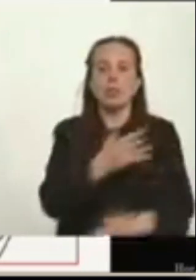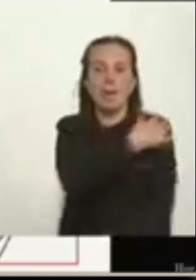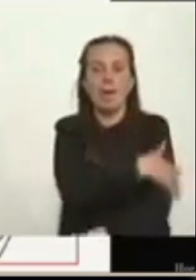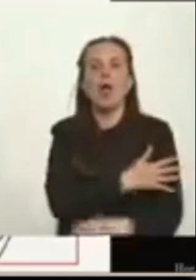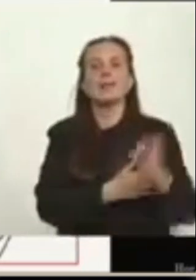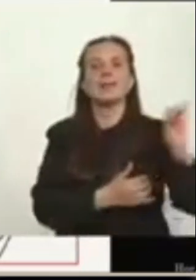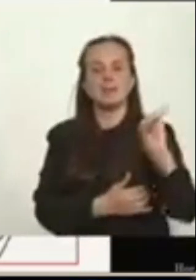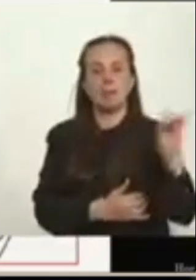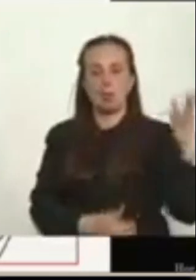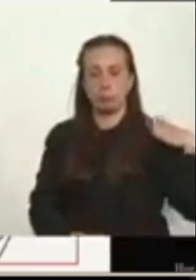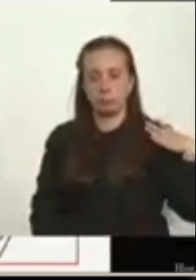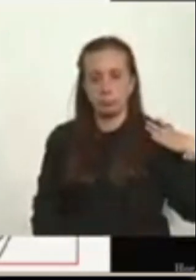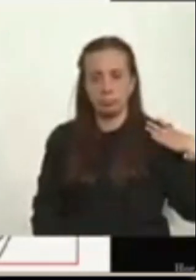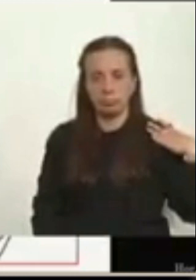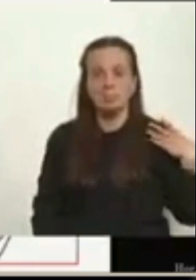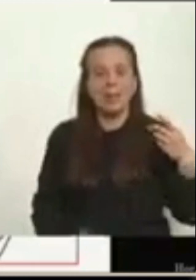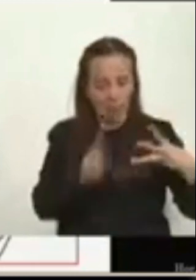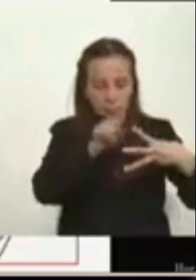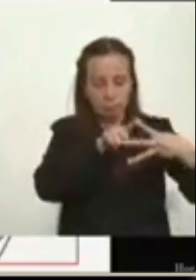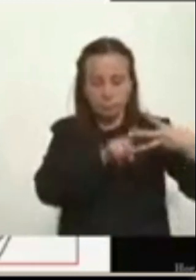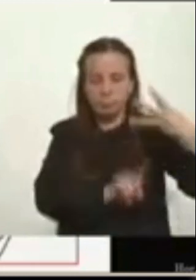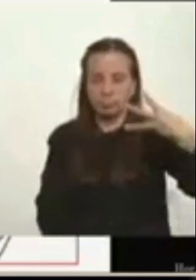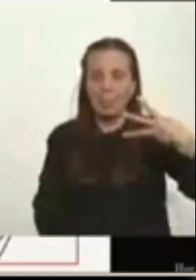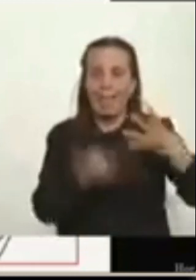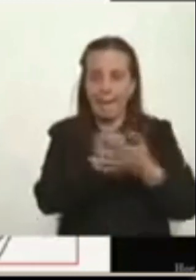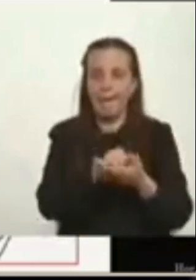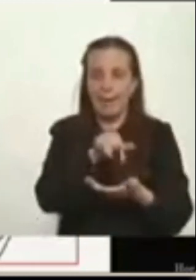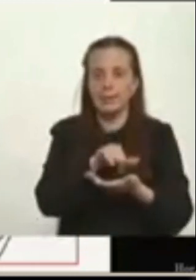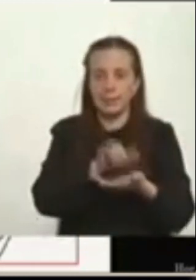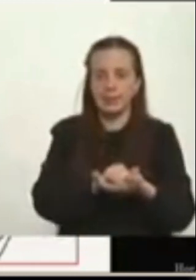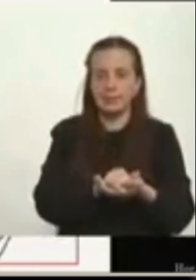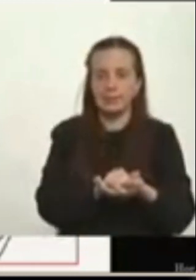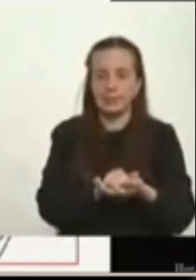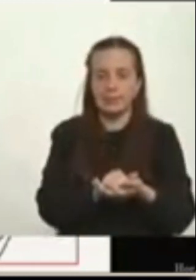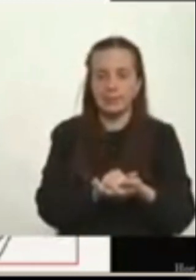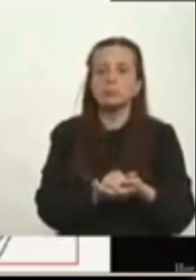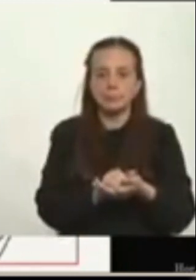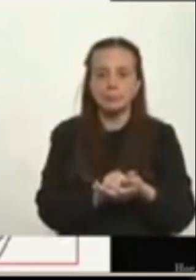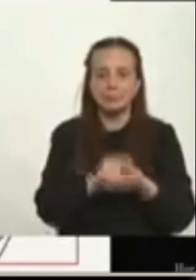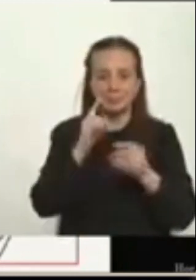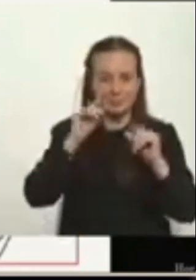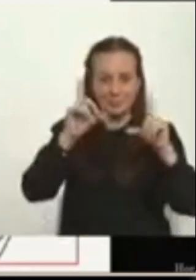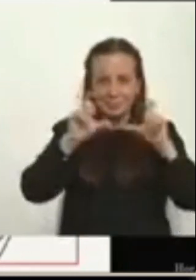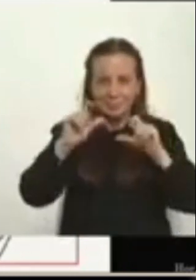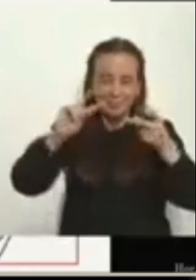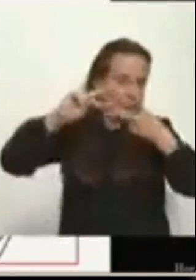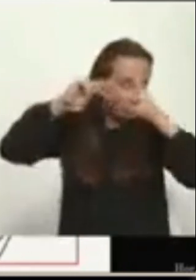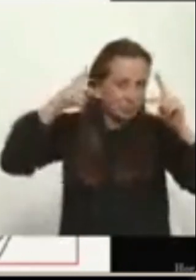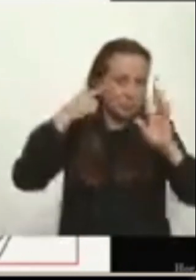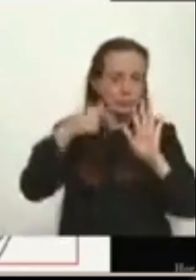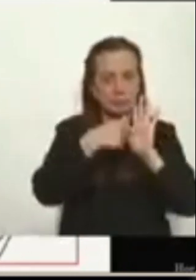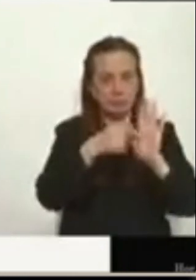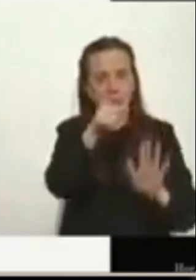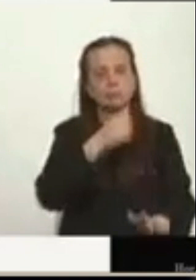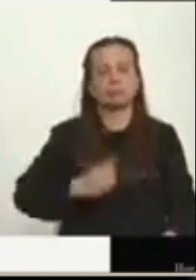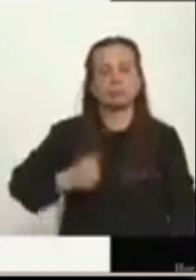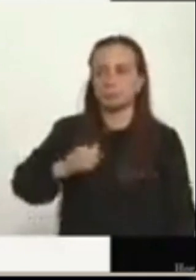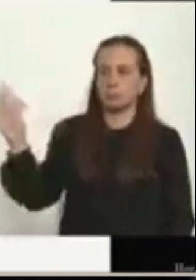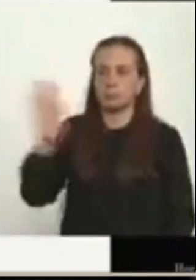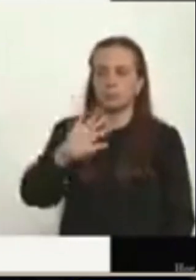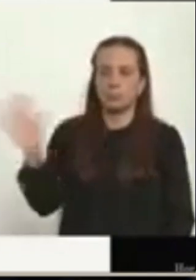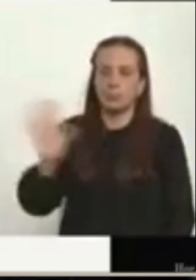Estas son las heridas. Y estos son los diagramas de medicina legal. Las siguientes, por favor.